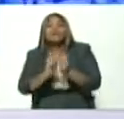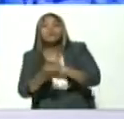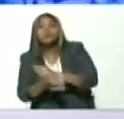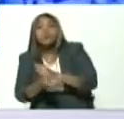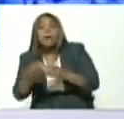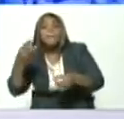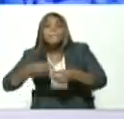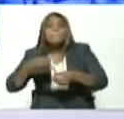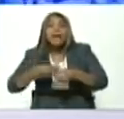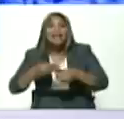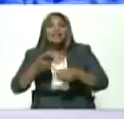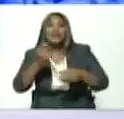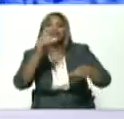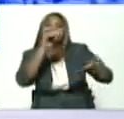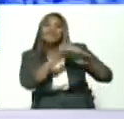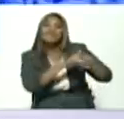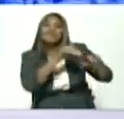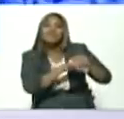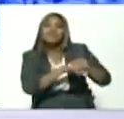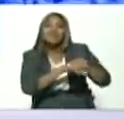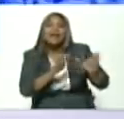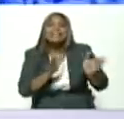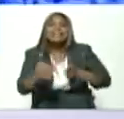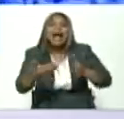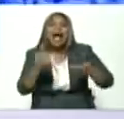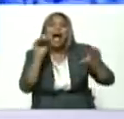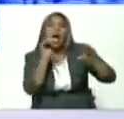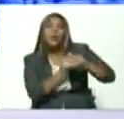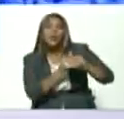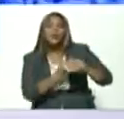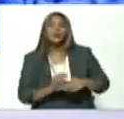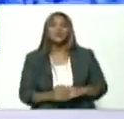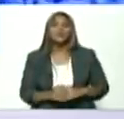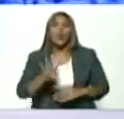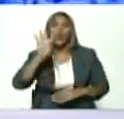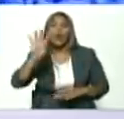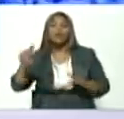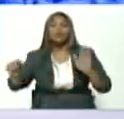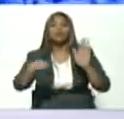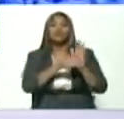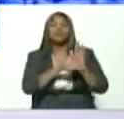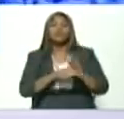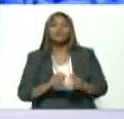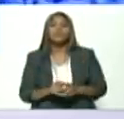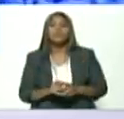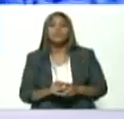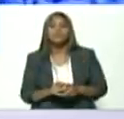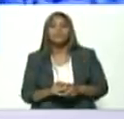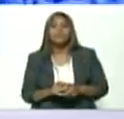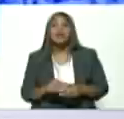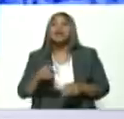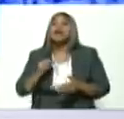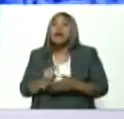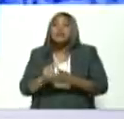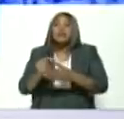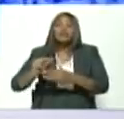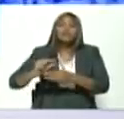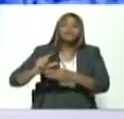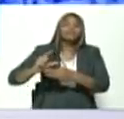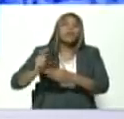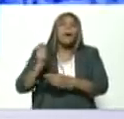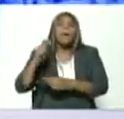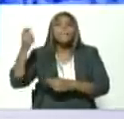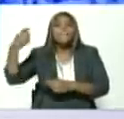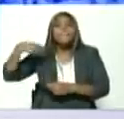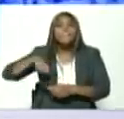ahorro ¿verdad? cuarto punto la recuperación de las pensiones y